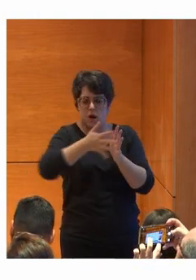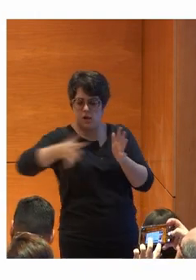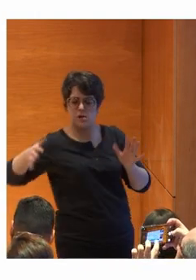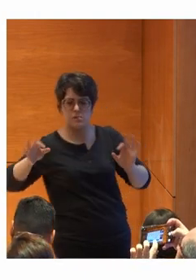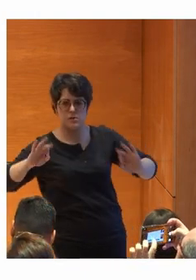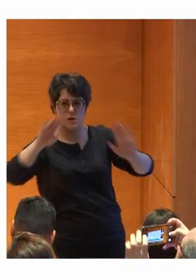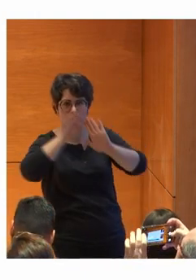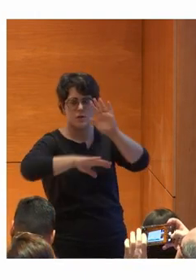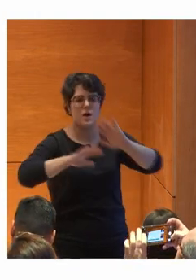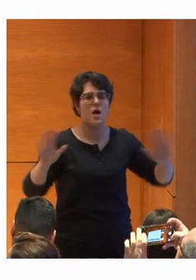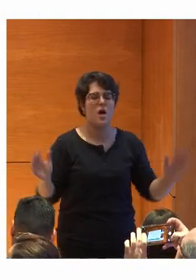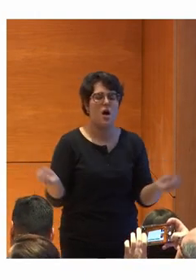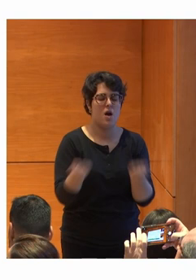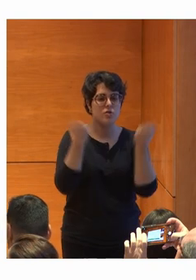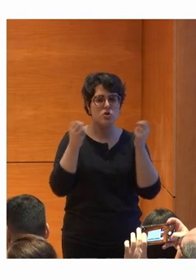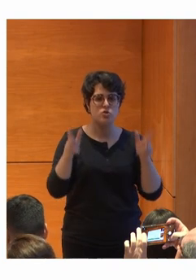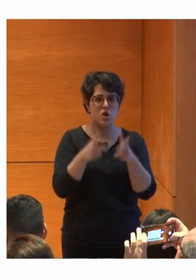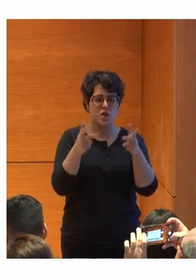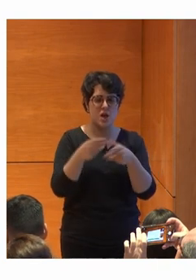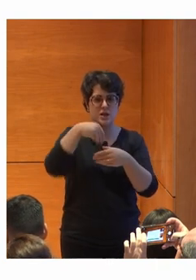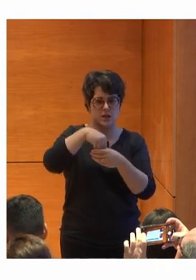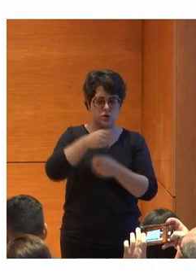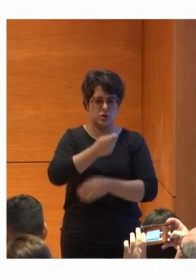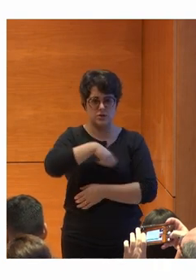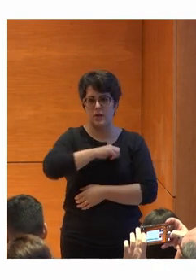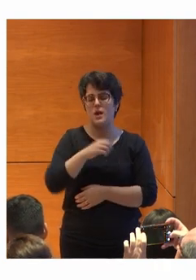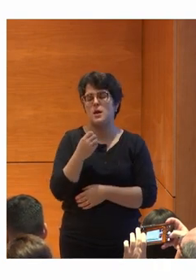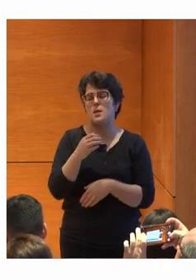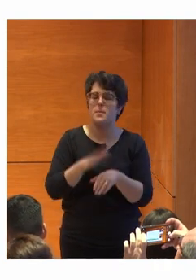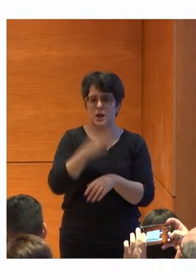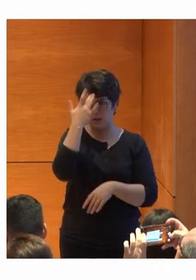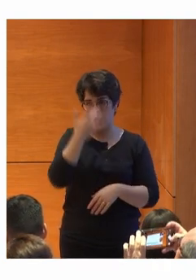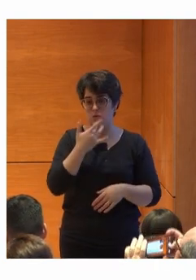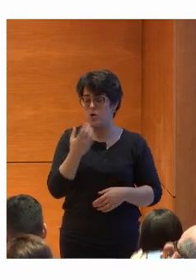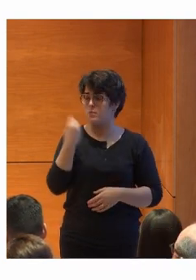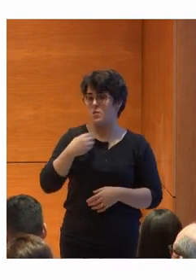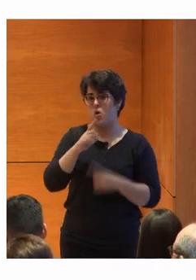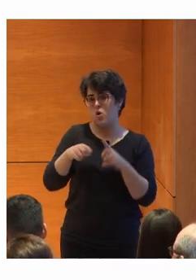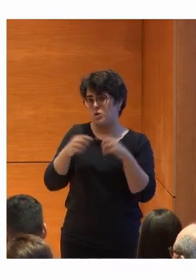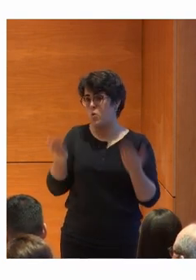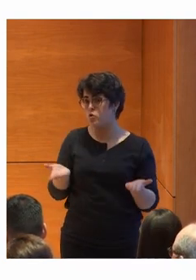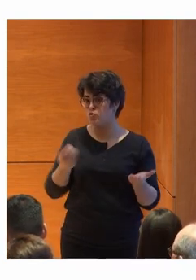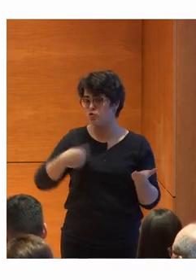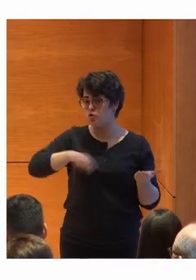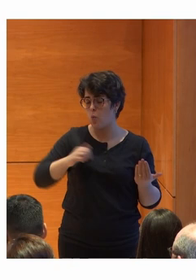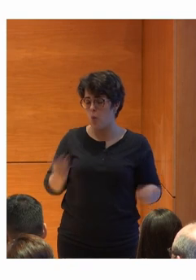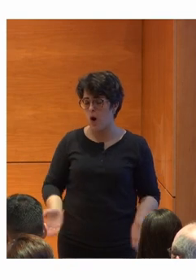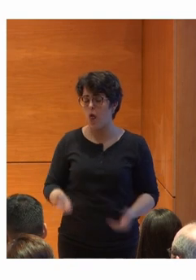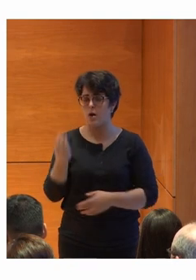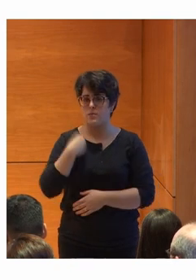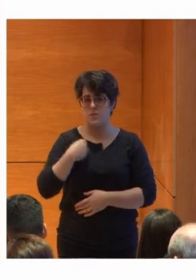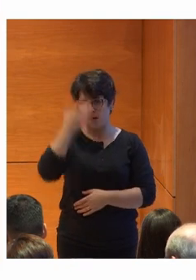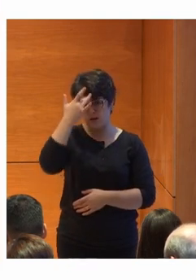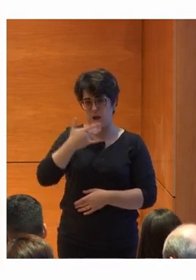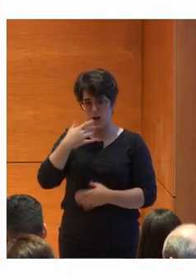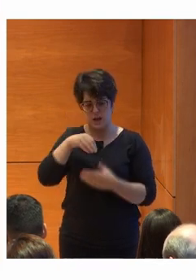programa de acción social de Samsung en España. Bueno, empezamos con cuál es nuestro propósito. Nosotros en Samsung llevamos en